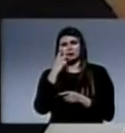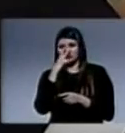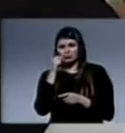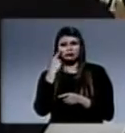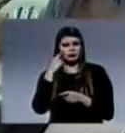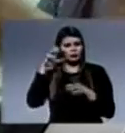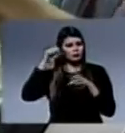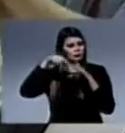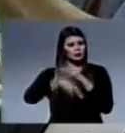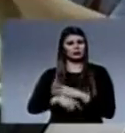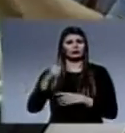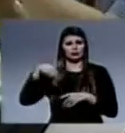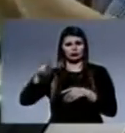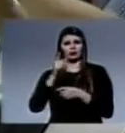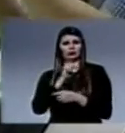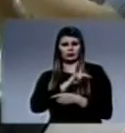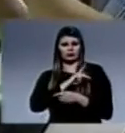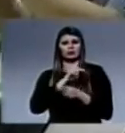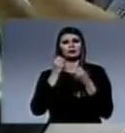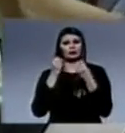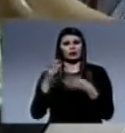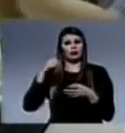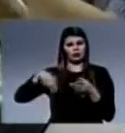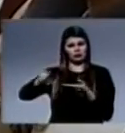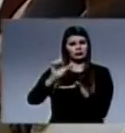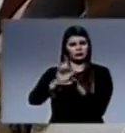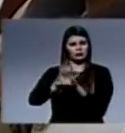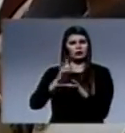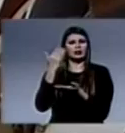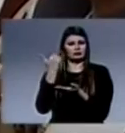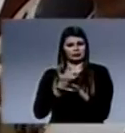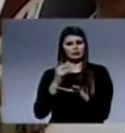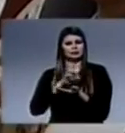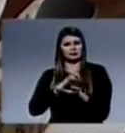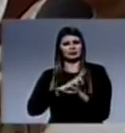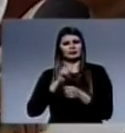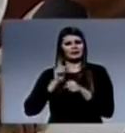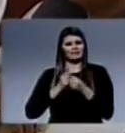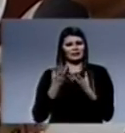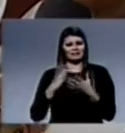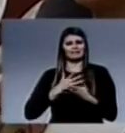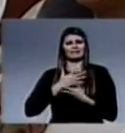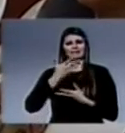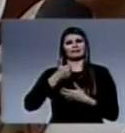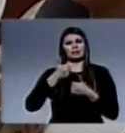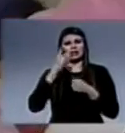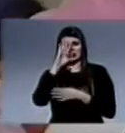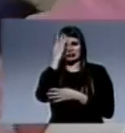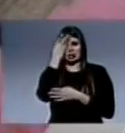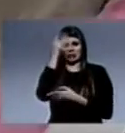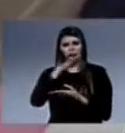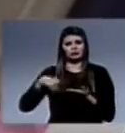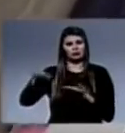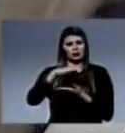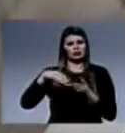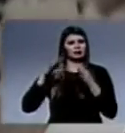Dios verdadero. Saltos del Guairá está recibiendo un tiempo de refrigerio. Viene en cambio para esta